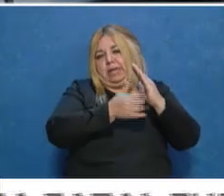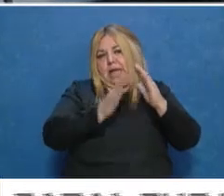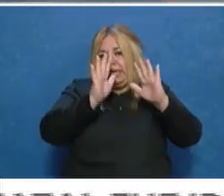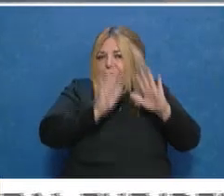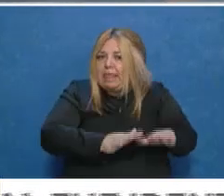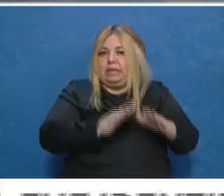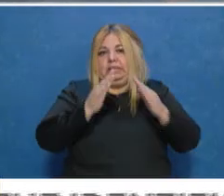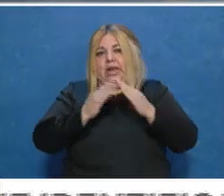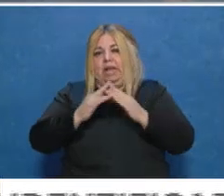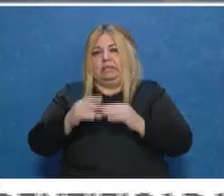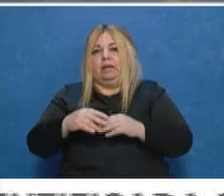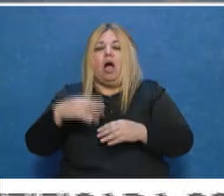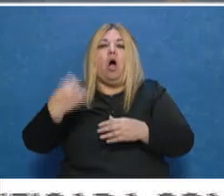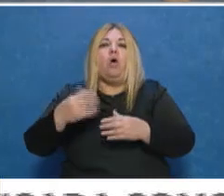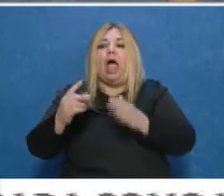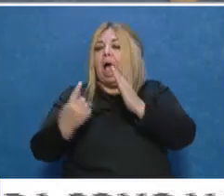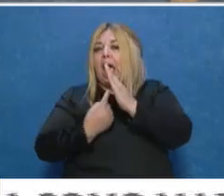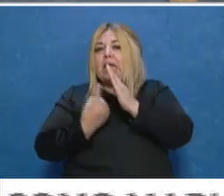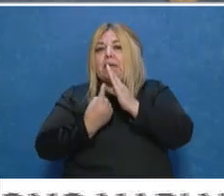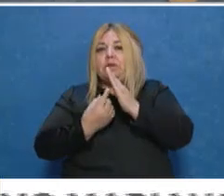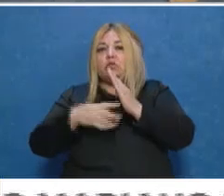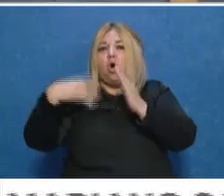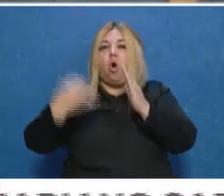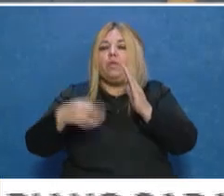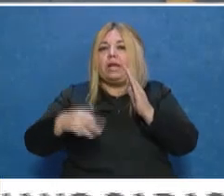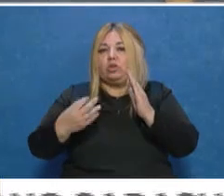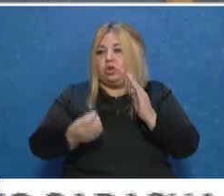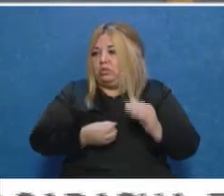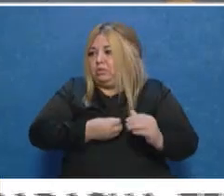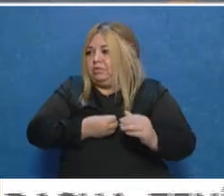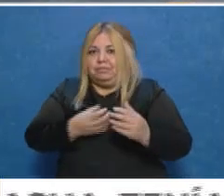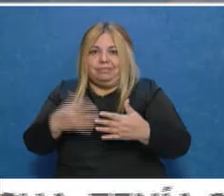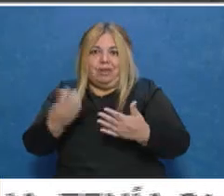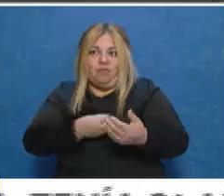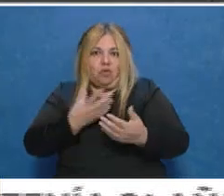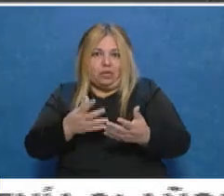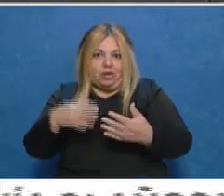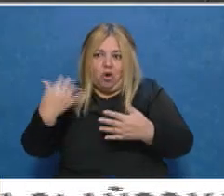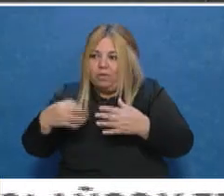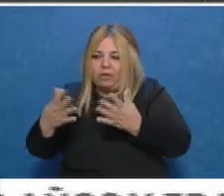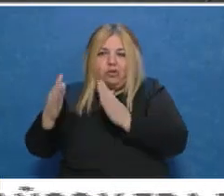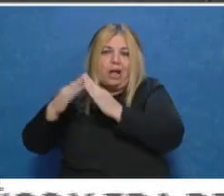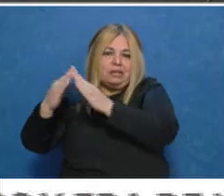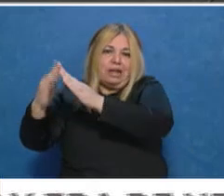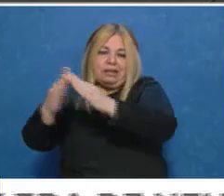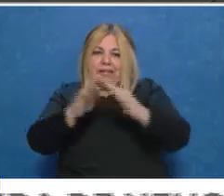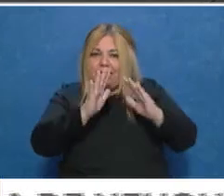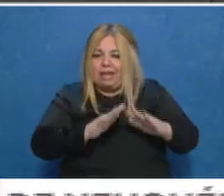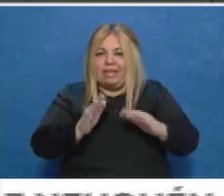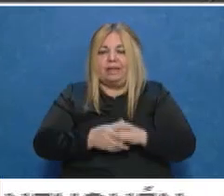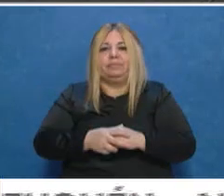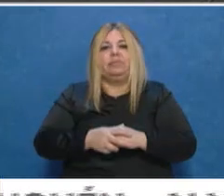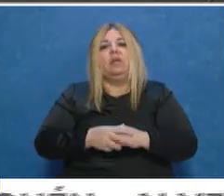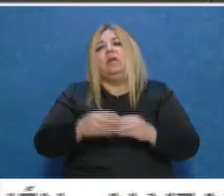instado desde el departamento sureño. Y decíamos también en el anticipo que la noticia dio vuelta en todo el país porque se informó también en diferentes